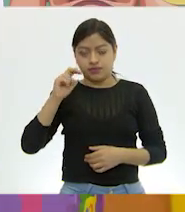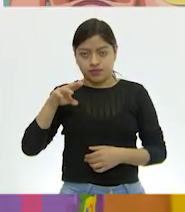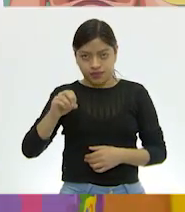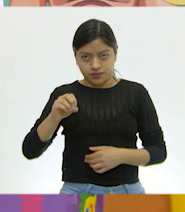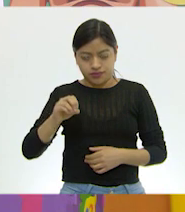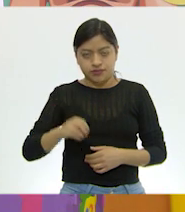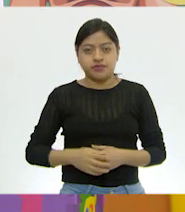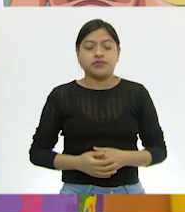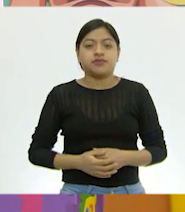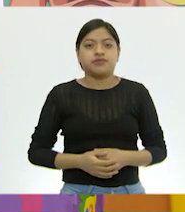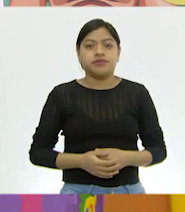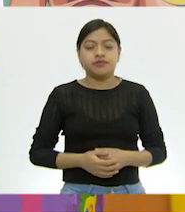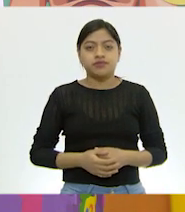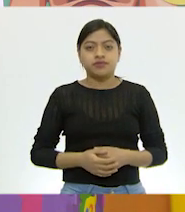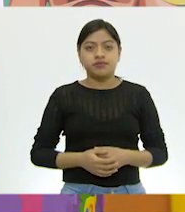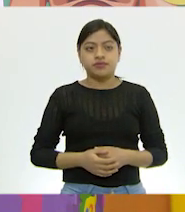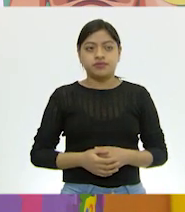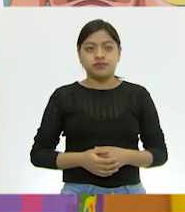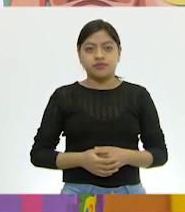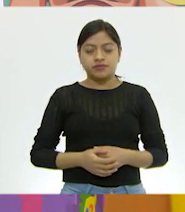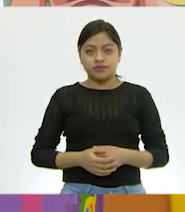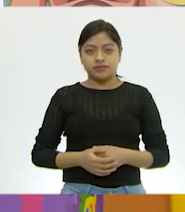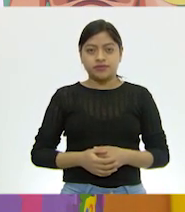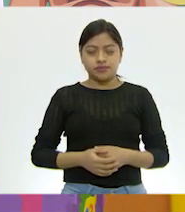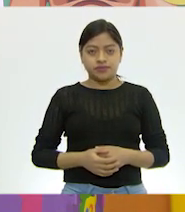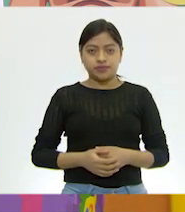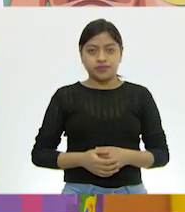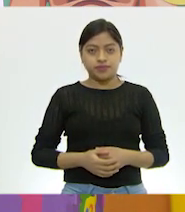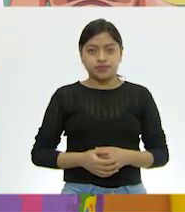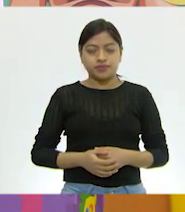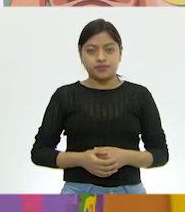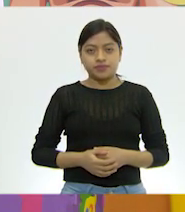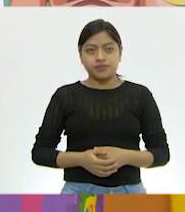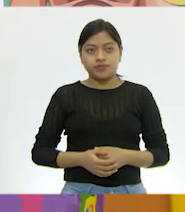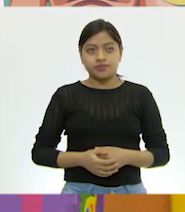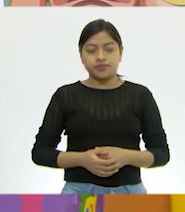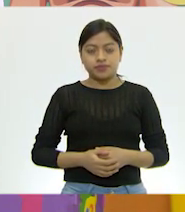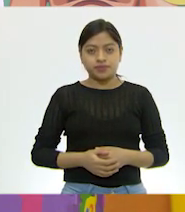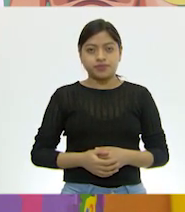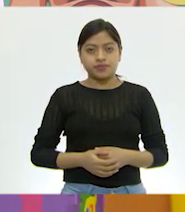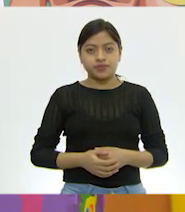de carbono. Dióxido de carbono.